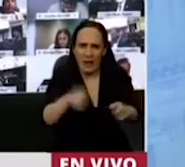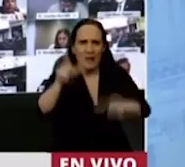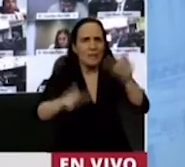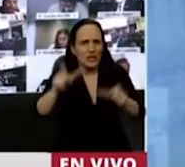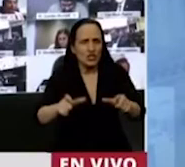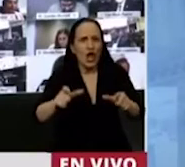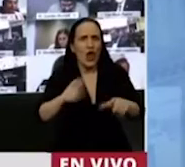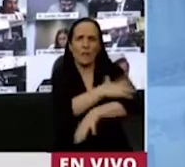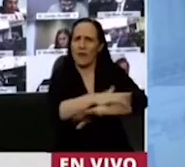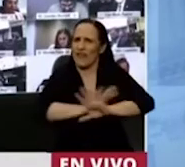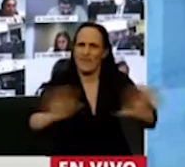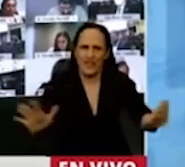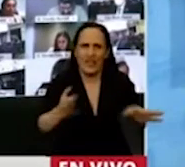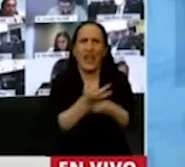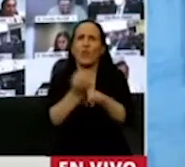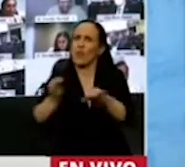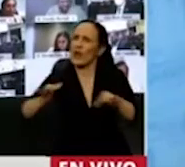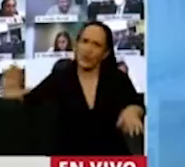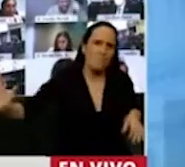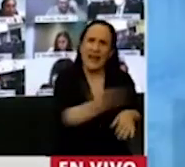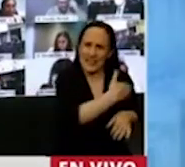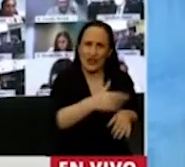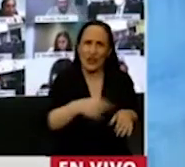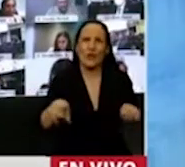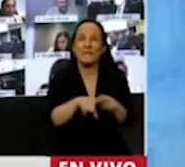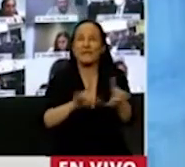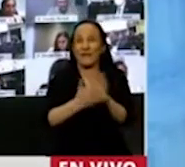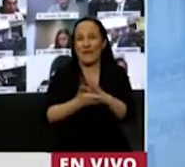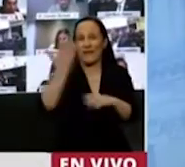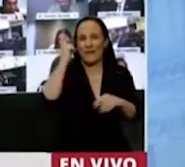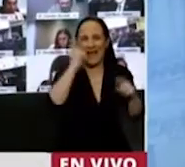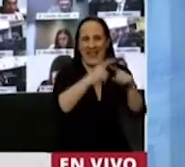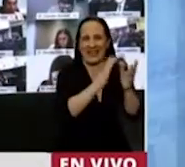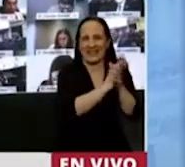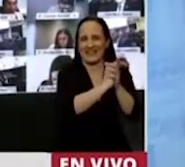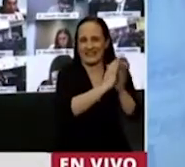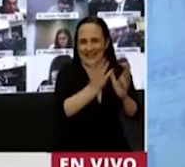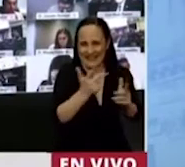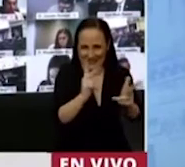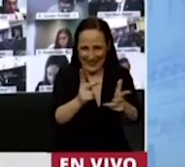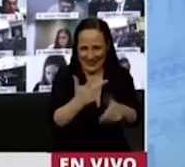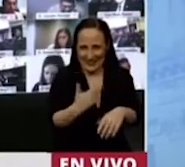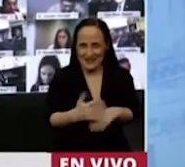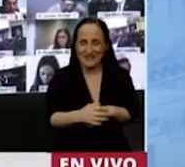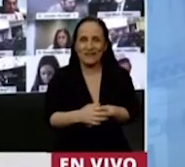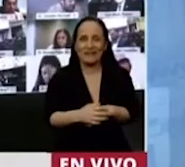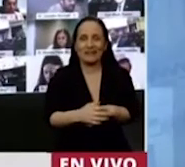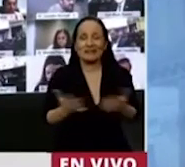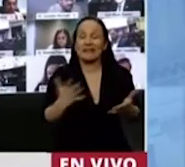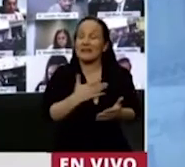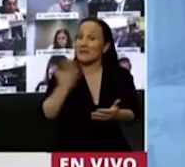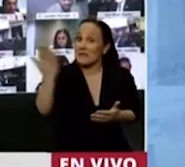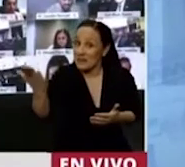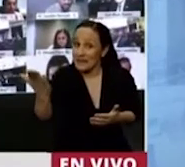y con la educación para todos como rezaba aquel expresidente. Señor presidente, queridos colegas,